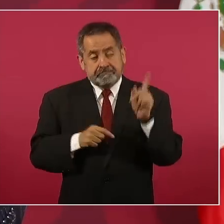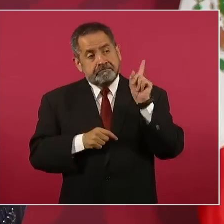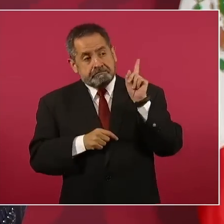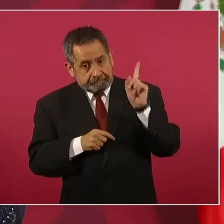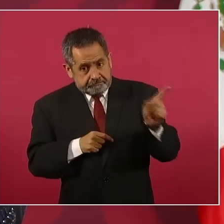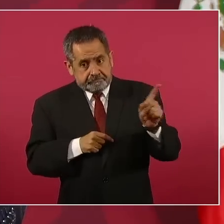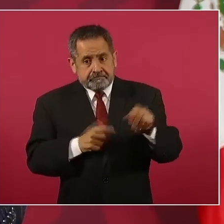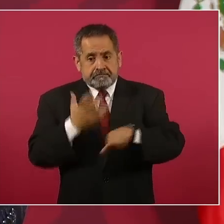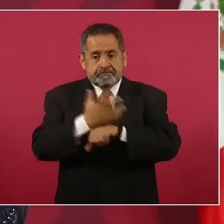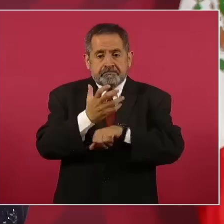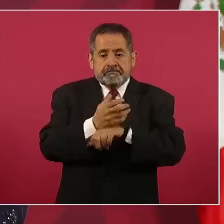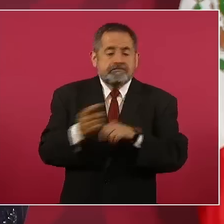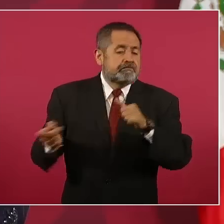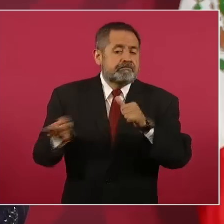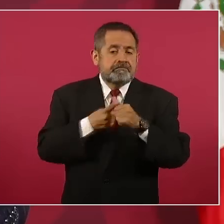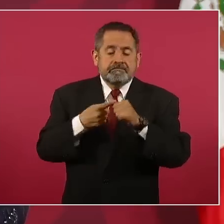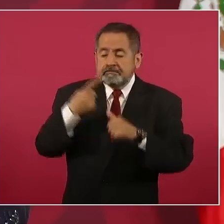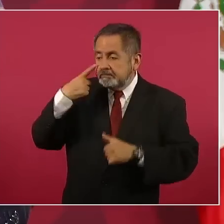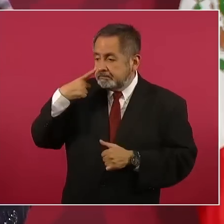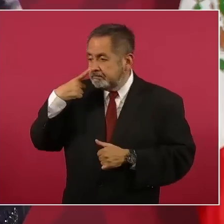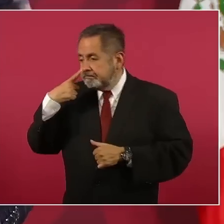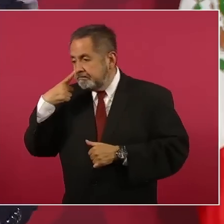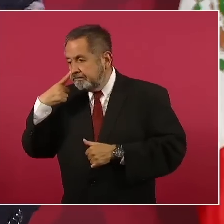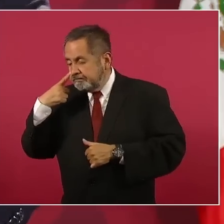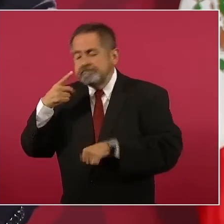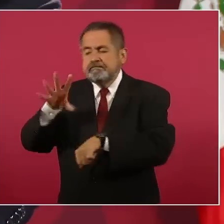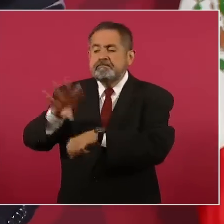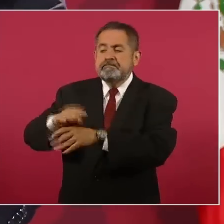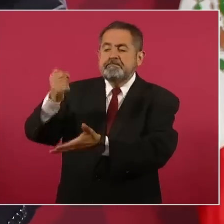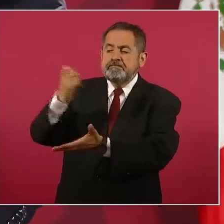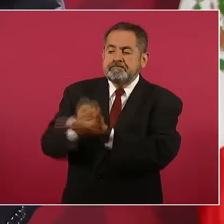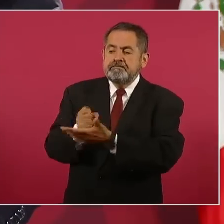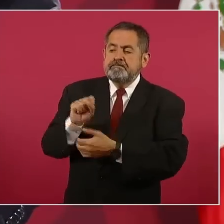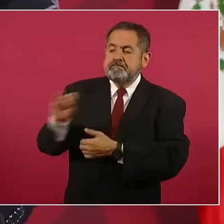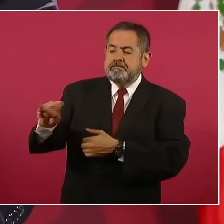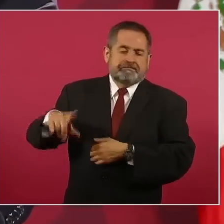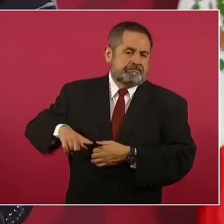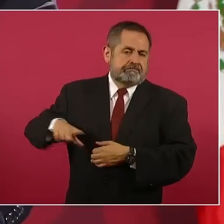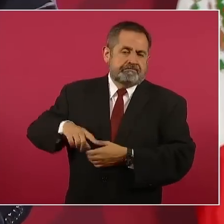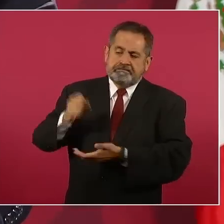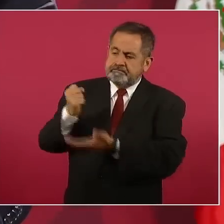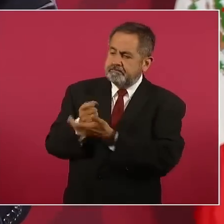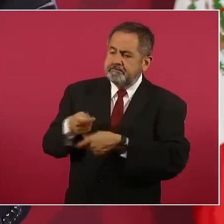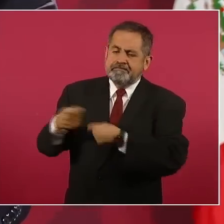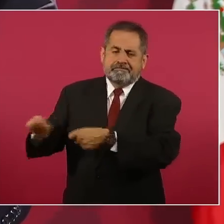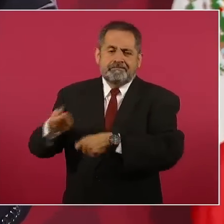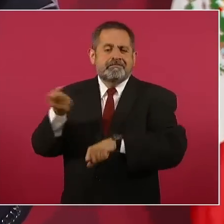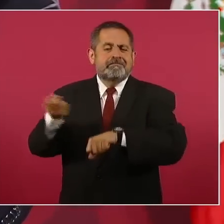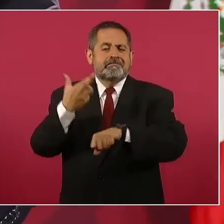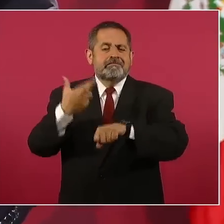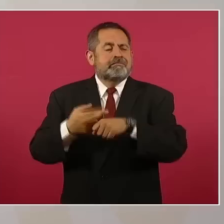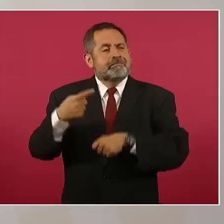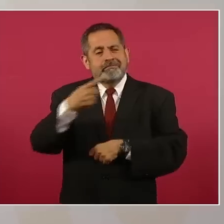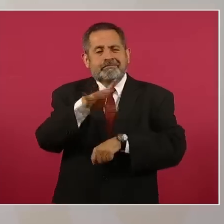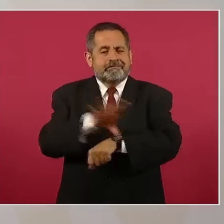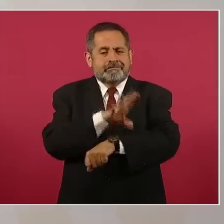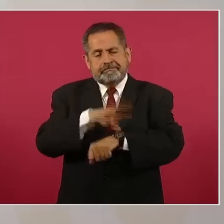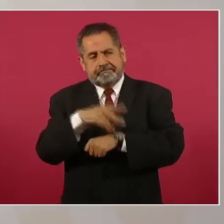autorizarlo el Departamento de Estado, la Secretaría de Energía